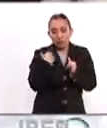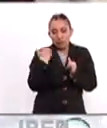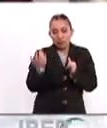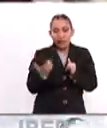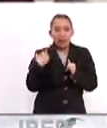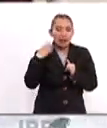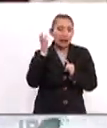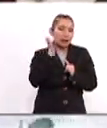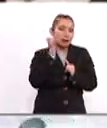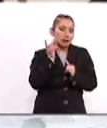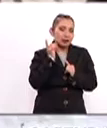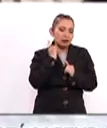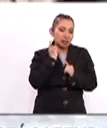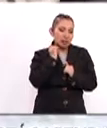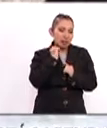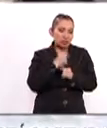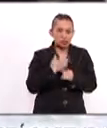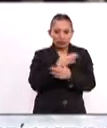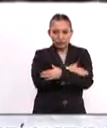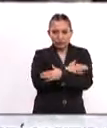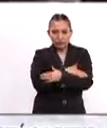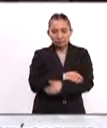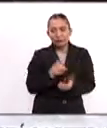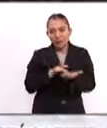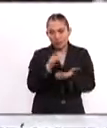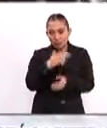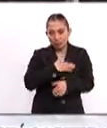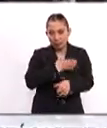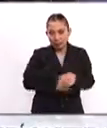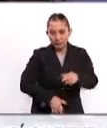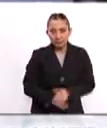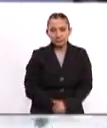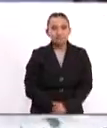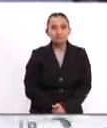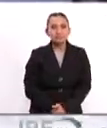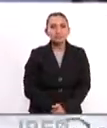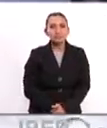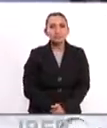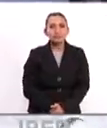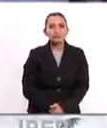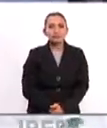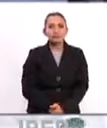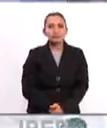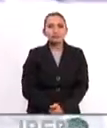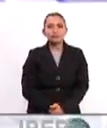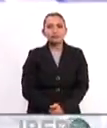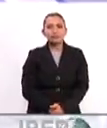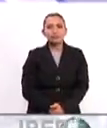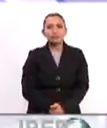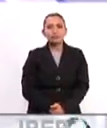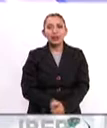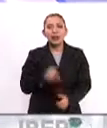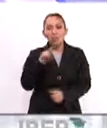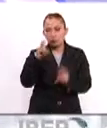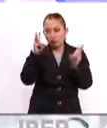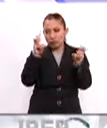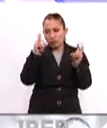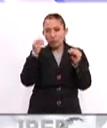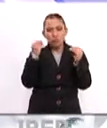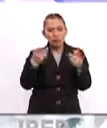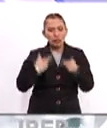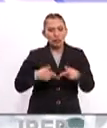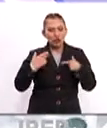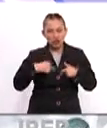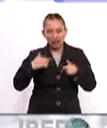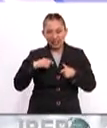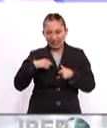Congreso norteamericano. Un fuerte abrazo. Gracias. Buenas tardes. Buenas tardes. En este contexto, decenas de